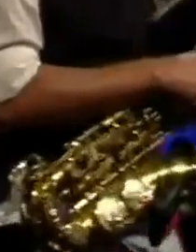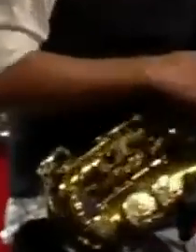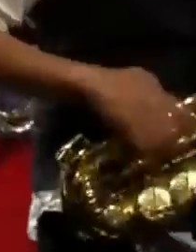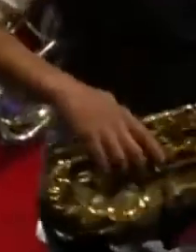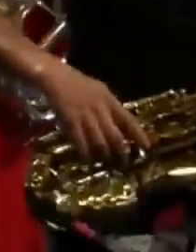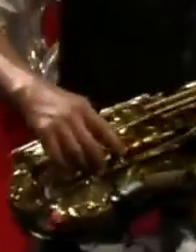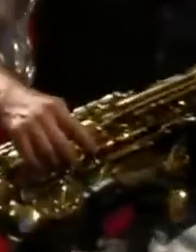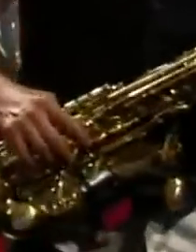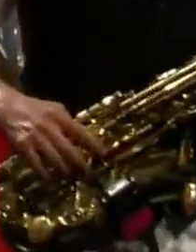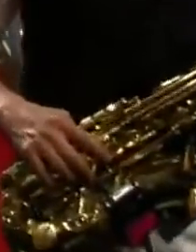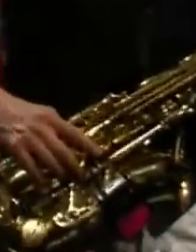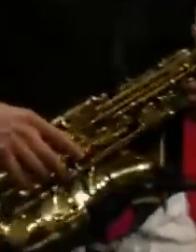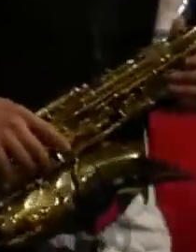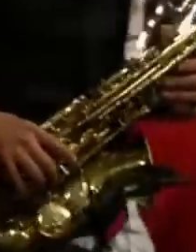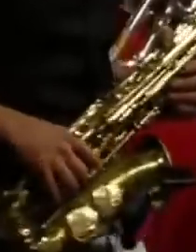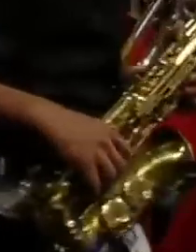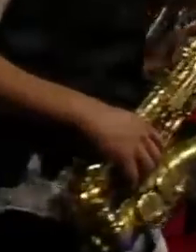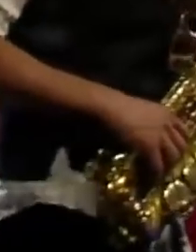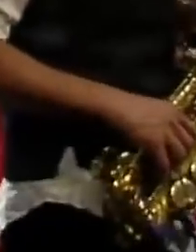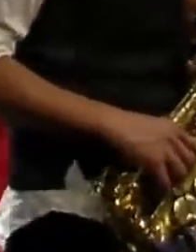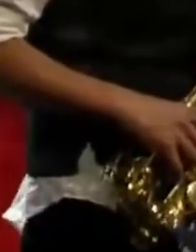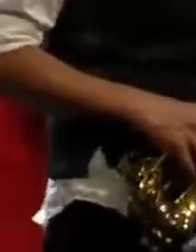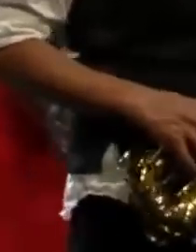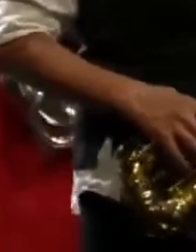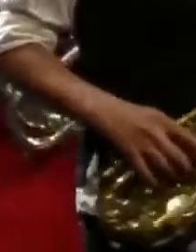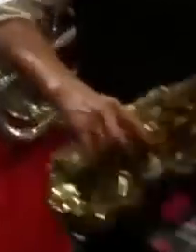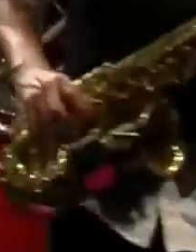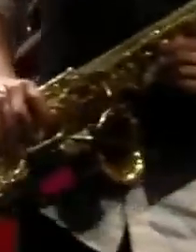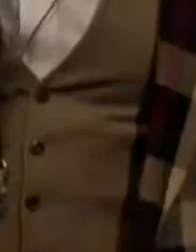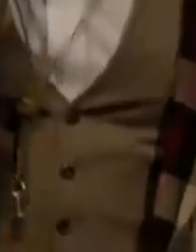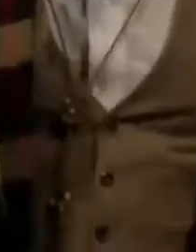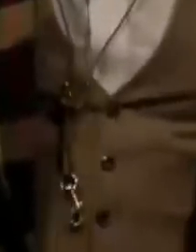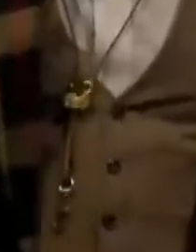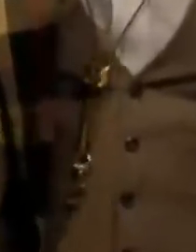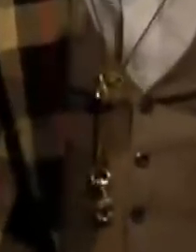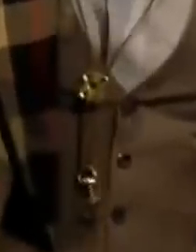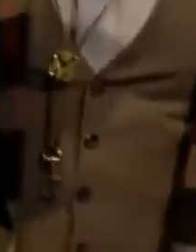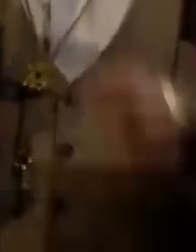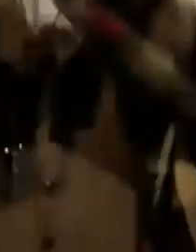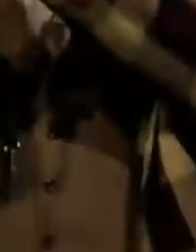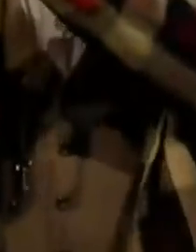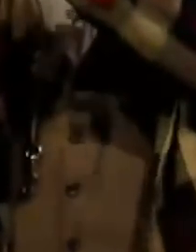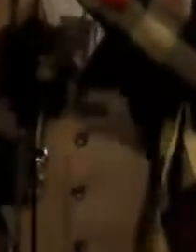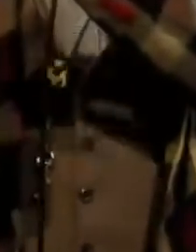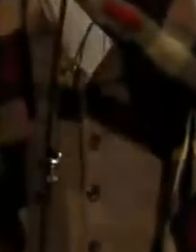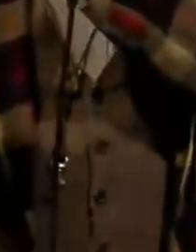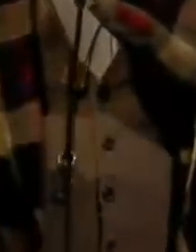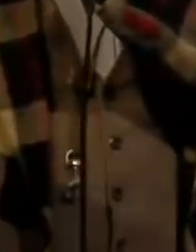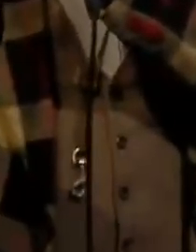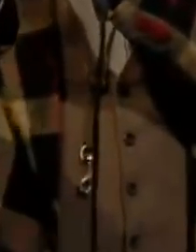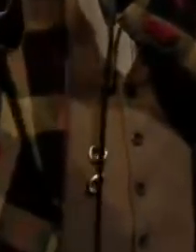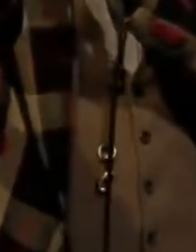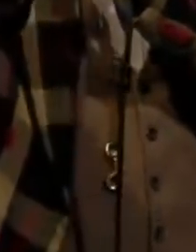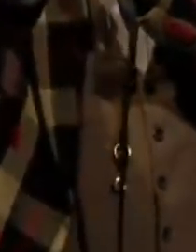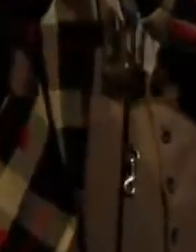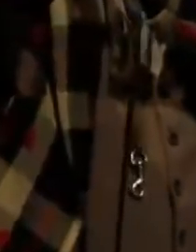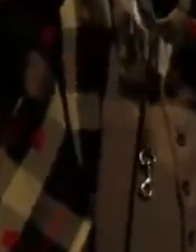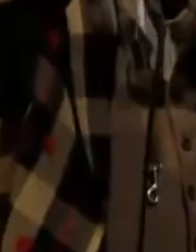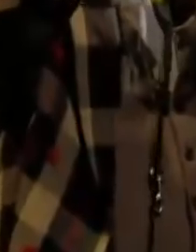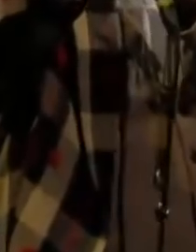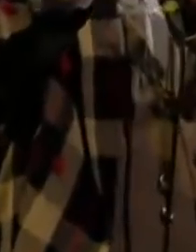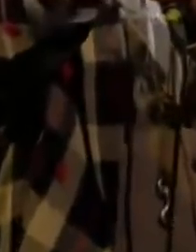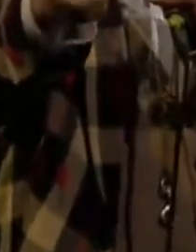tan solo quiero que conozcas mi voz. Adiós, adiós, esta vez prometo hablarte y no solo